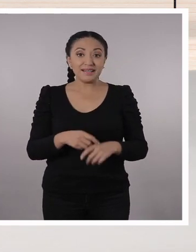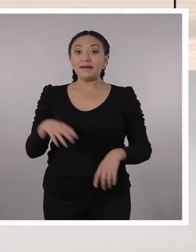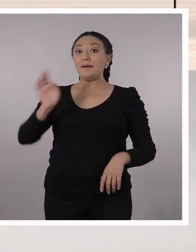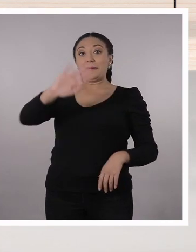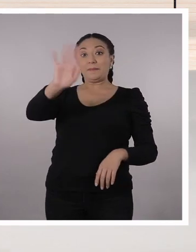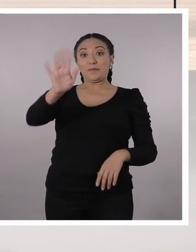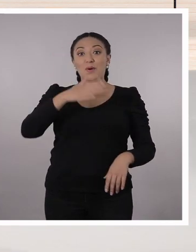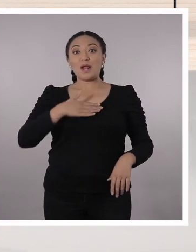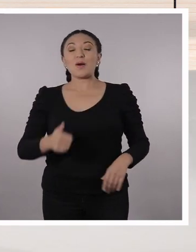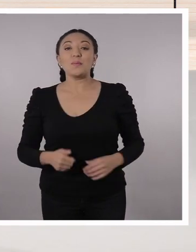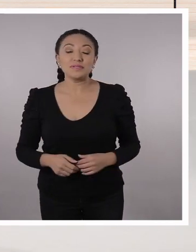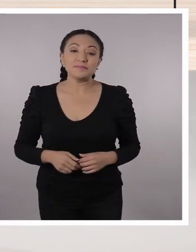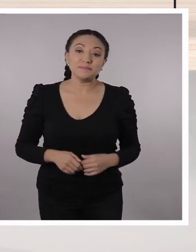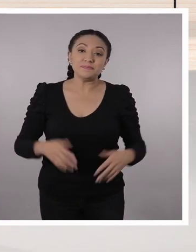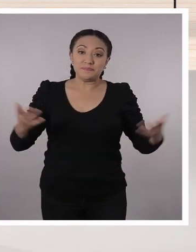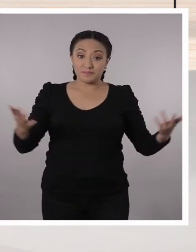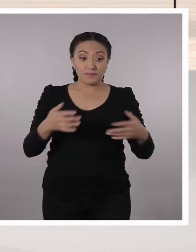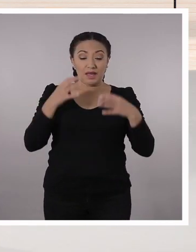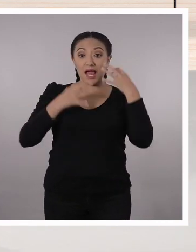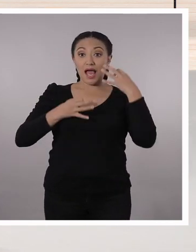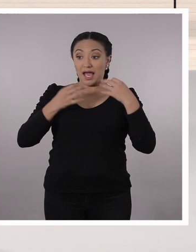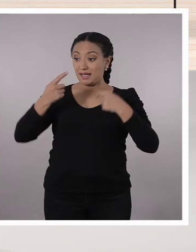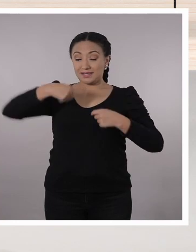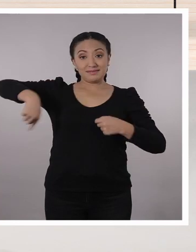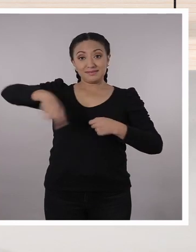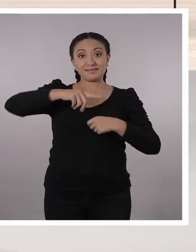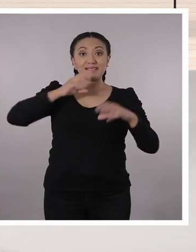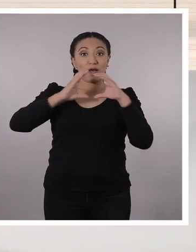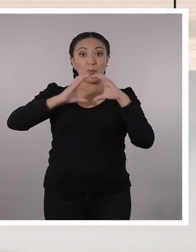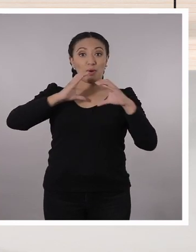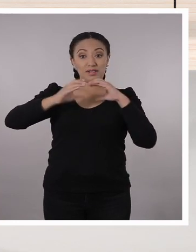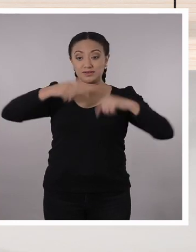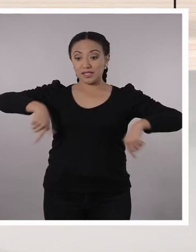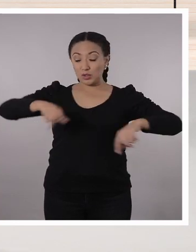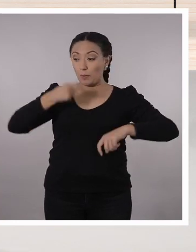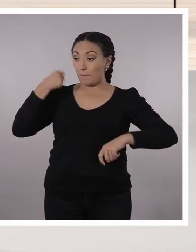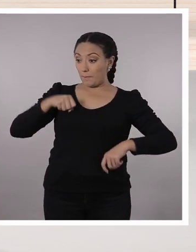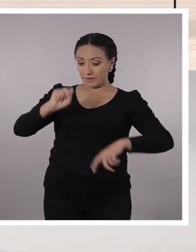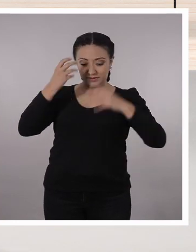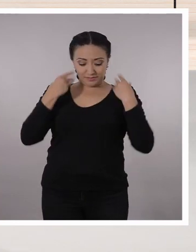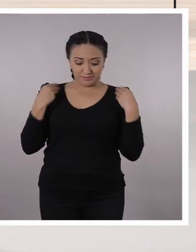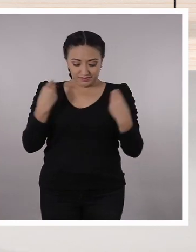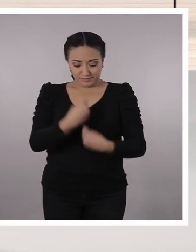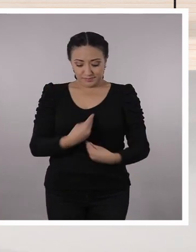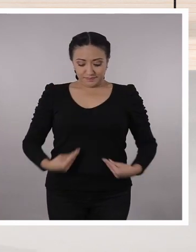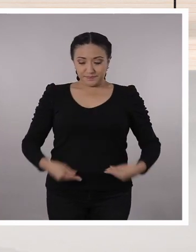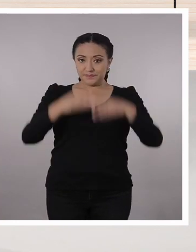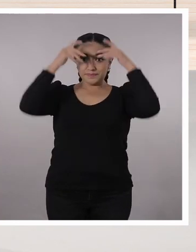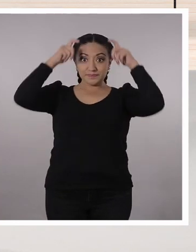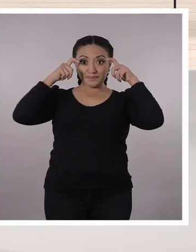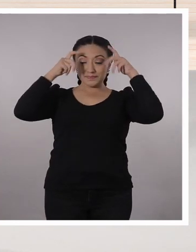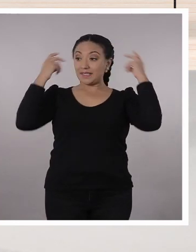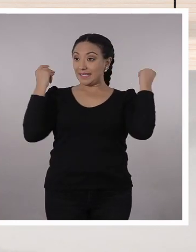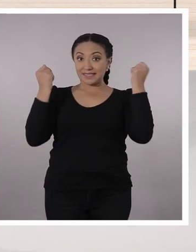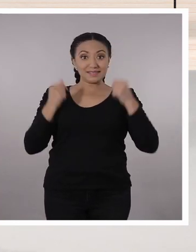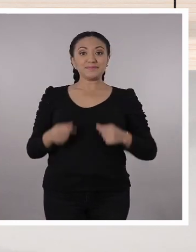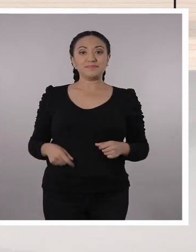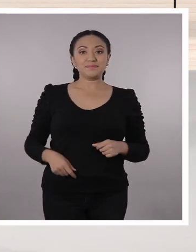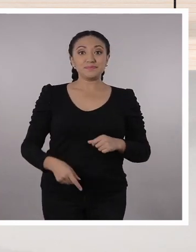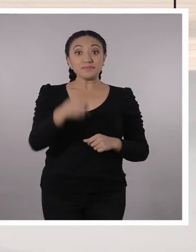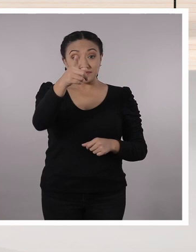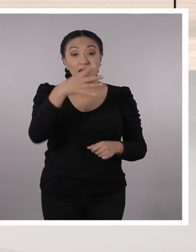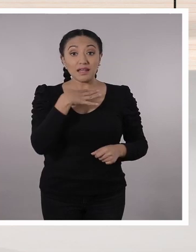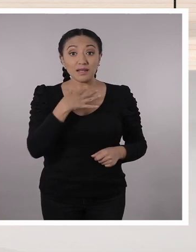chicos y chicas? Justo estábamos hablando sobre los viajes y ya nos están viendo cómo estamos vestidos, ¿no es cierto? ¿A ustedes les gusta viajar?